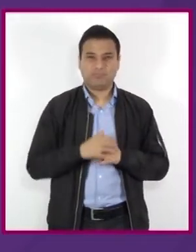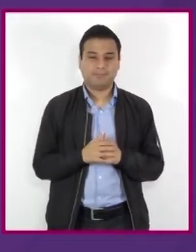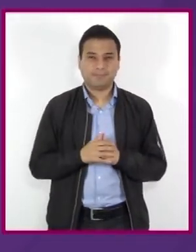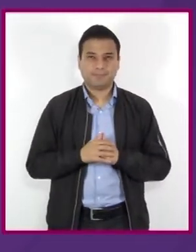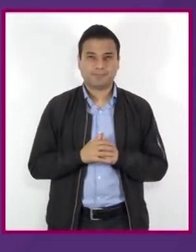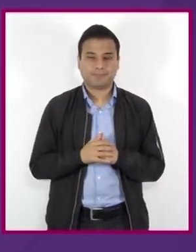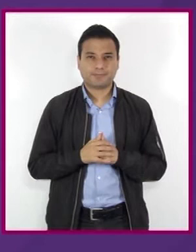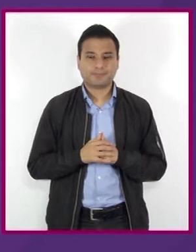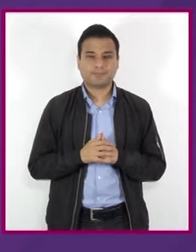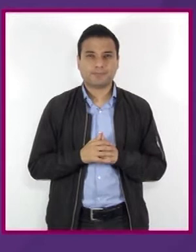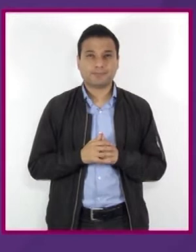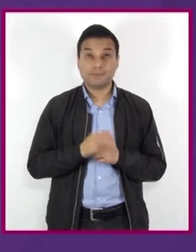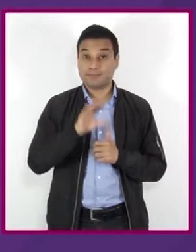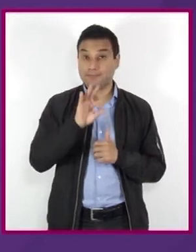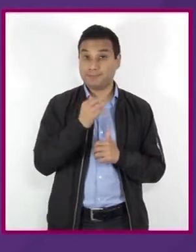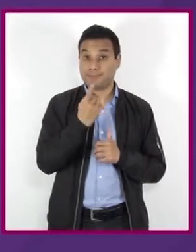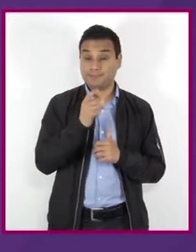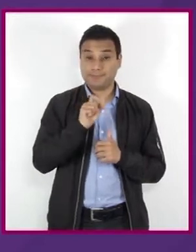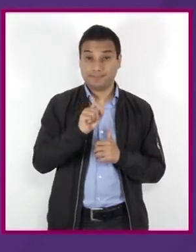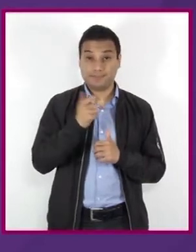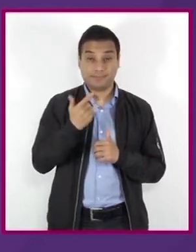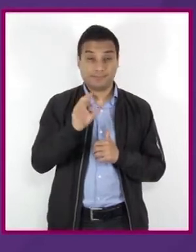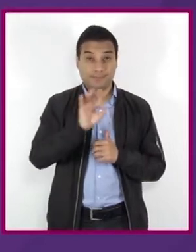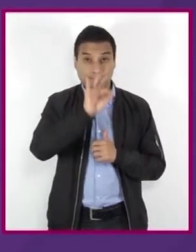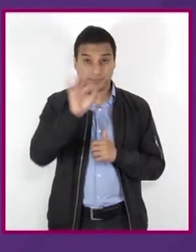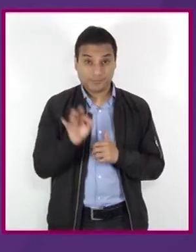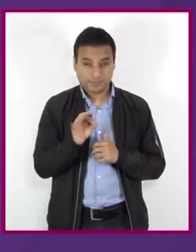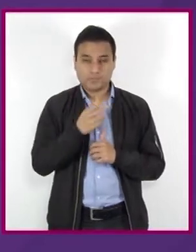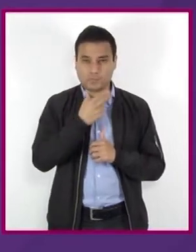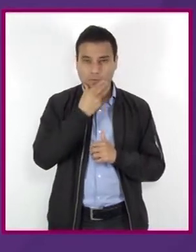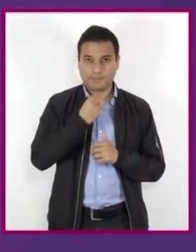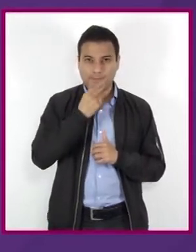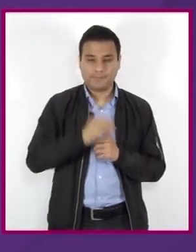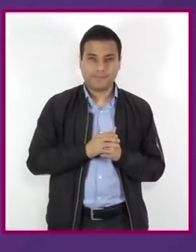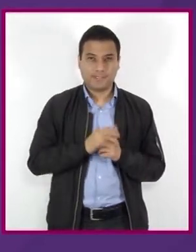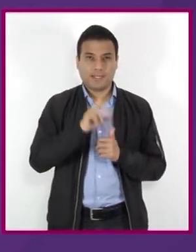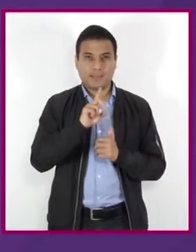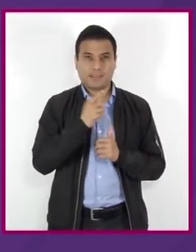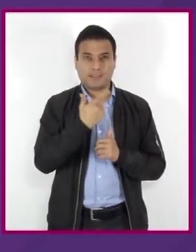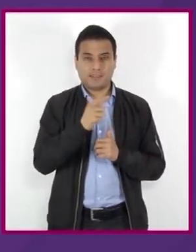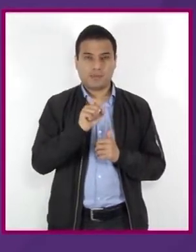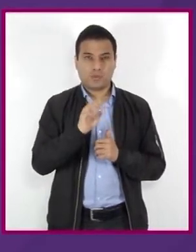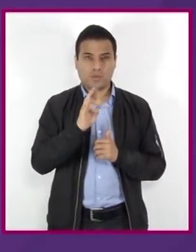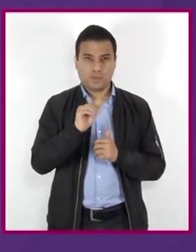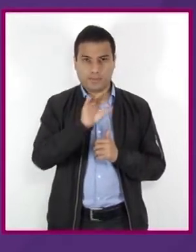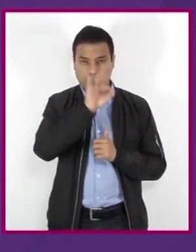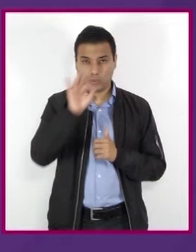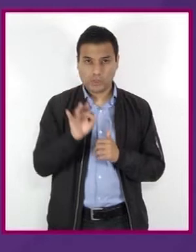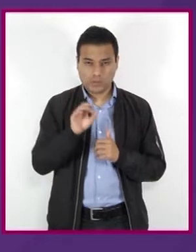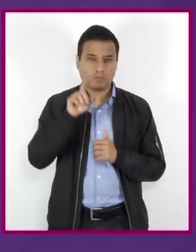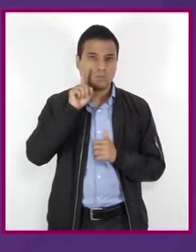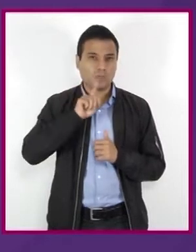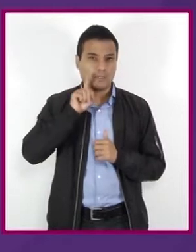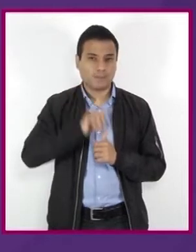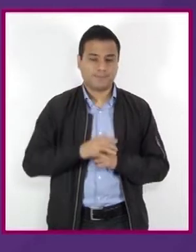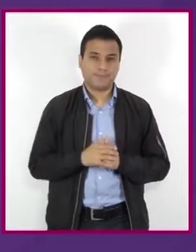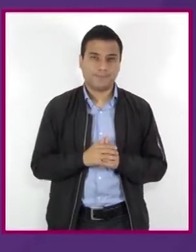De ellos, el 41.7% fueron hombres y el 37.9% mujeres.